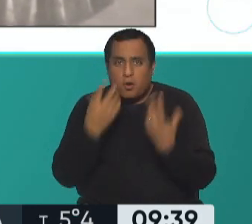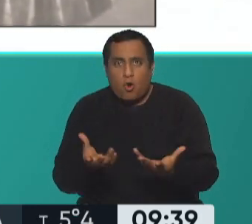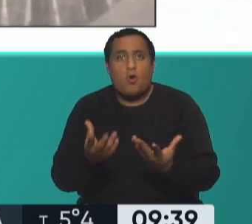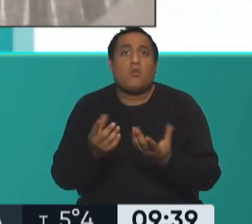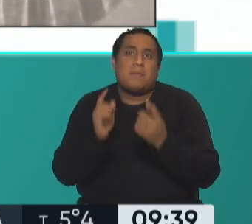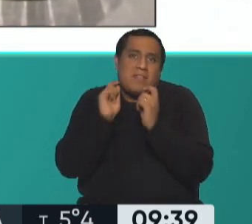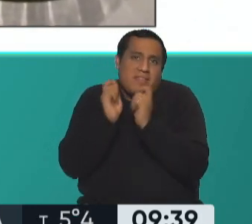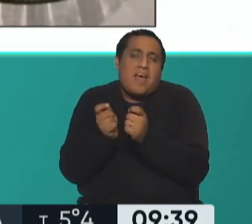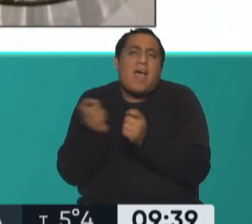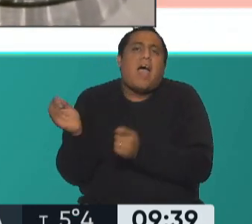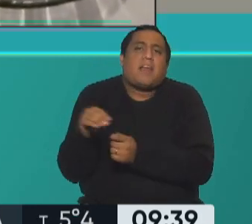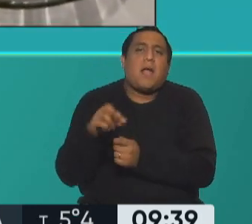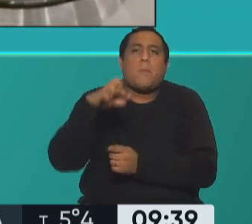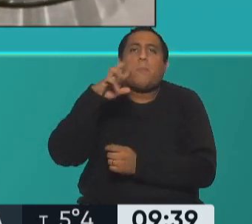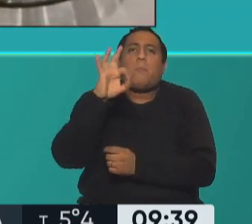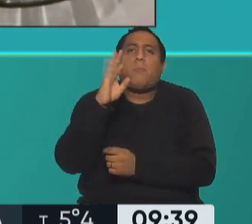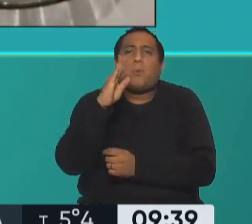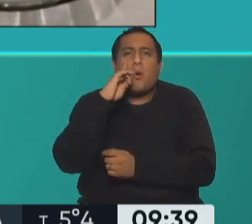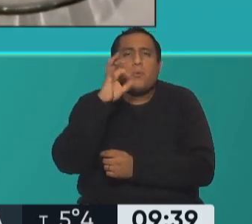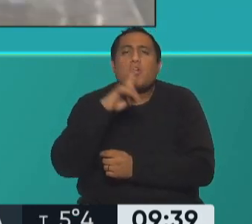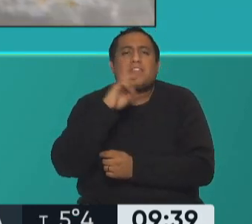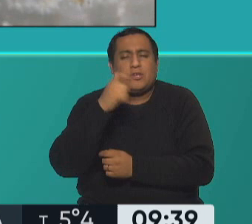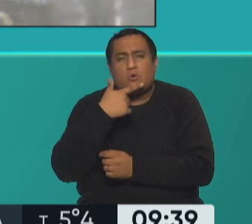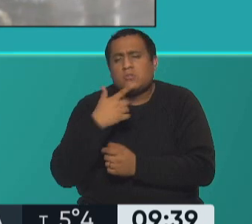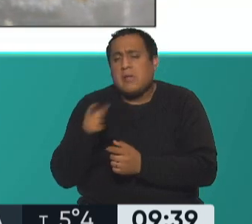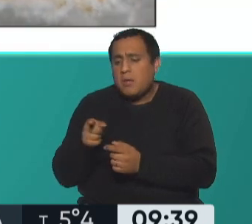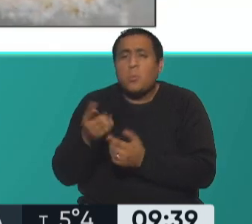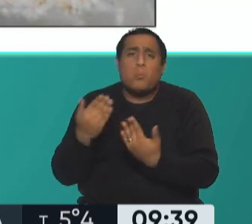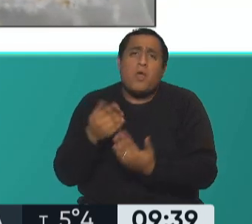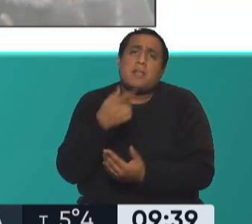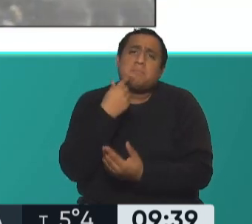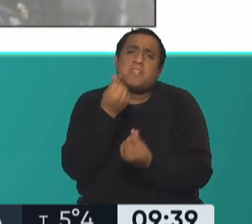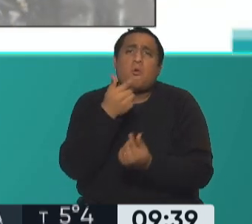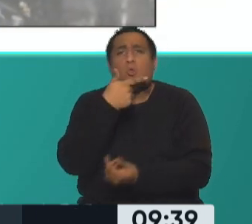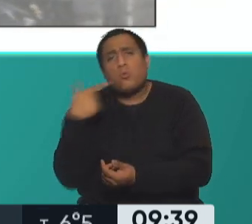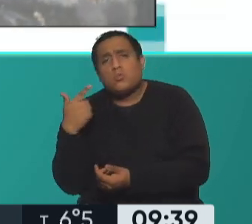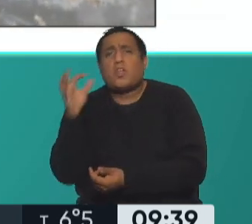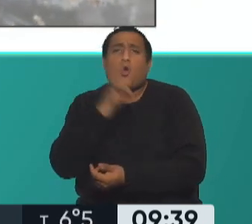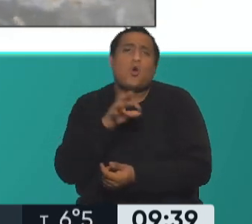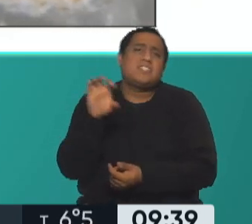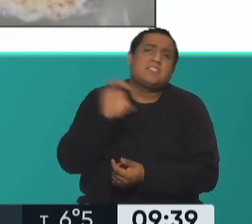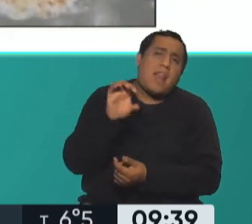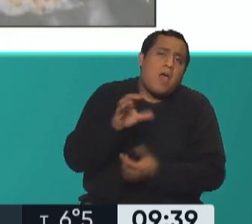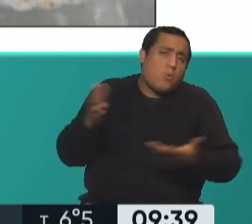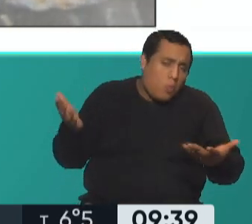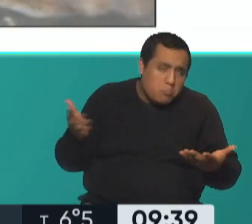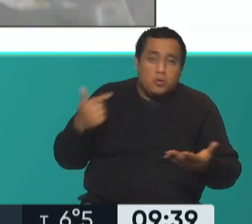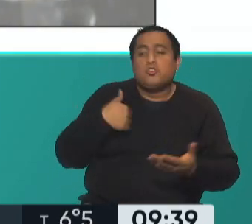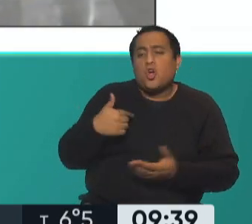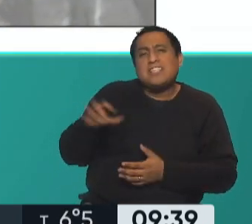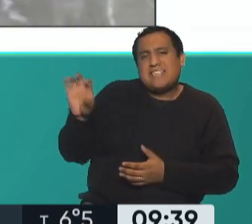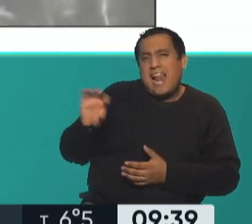probióticos. A ver, puedo hacer de todo con este untable, lo puedo hacer dulce, lo puedo hacer salado, yo en ese caso lo hice salado como para